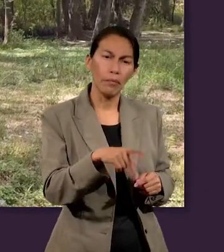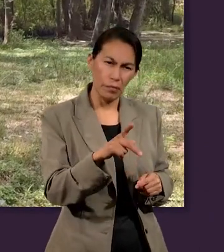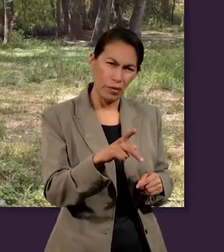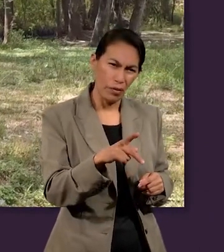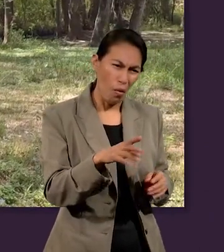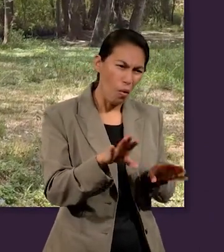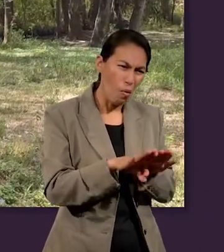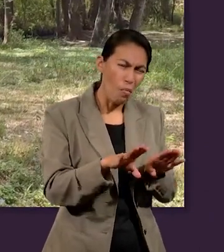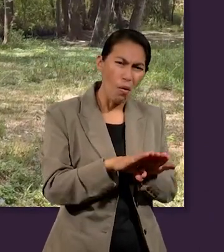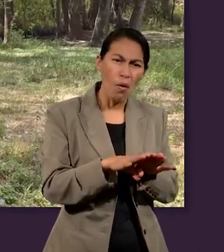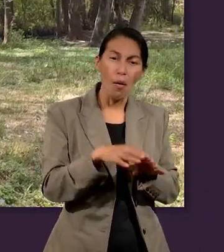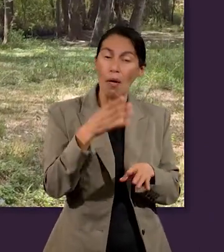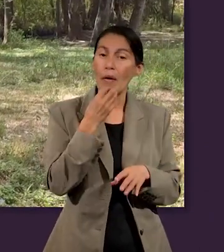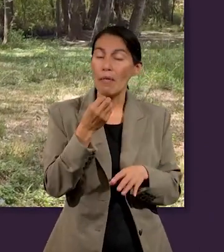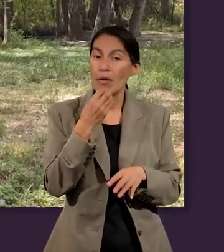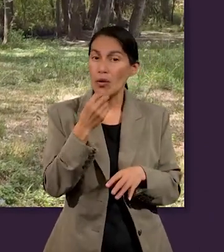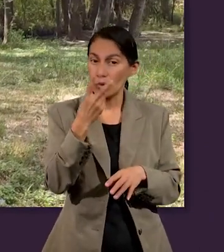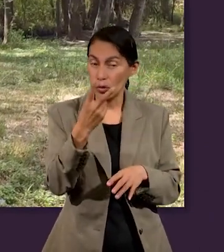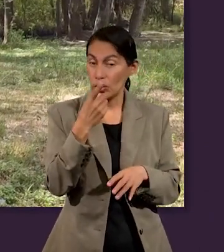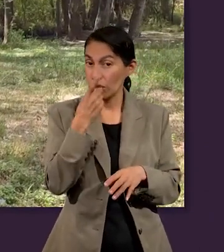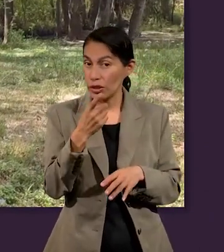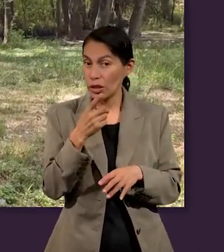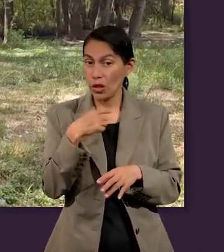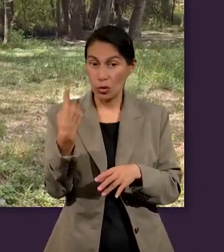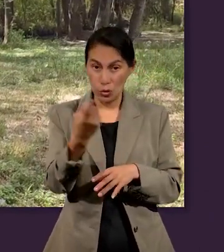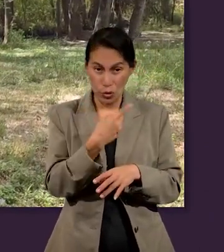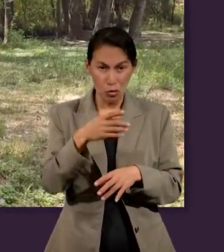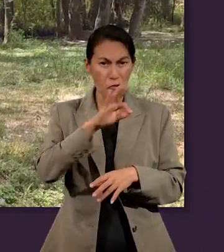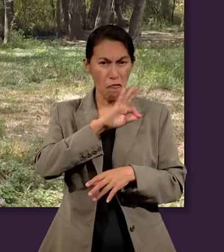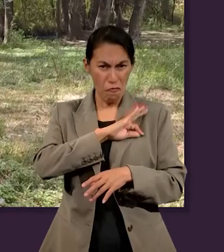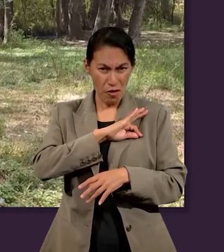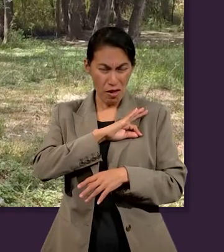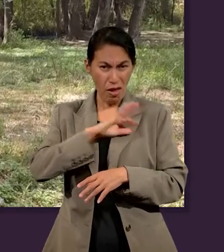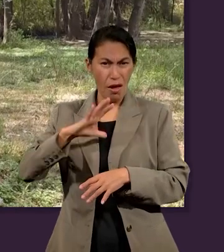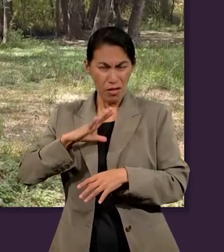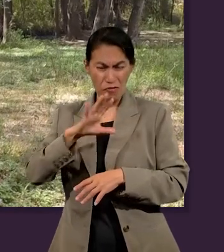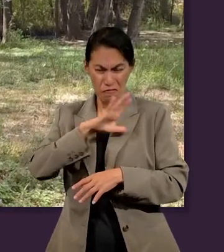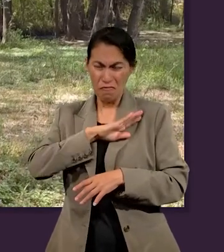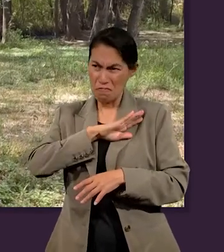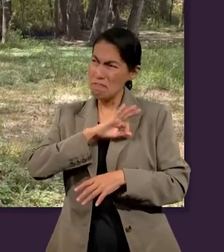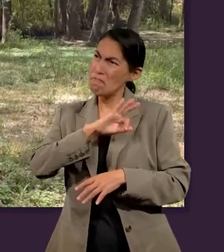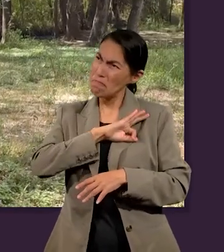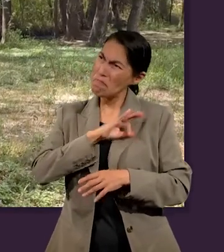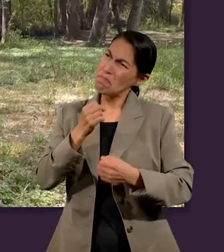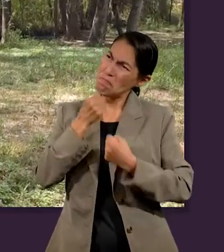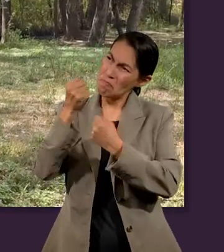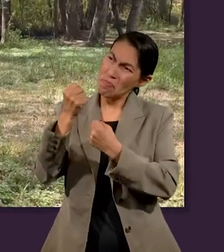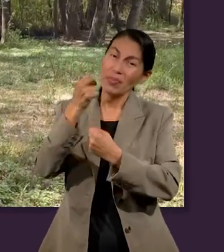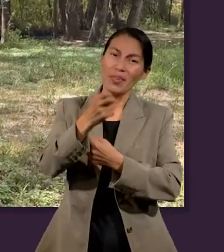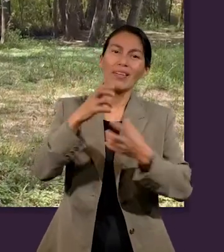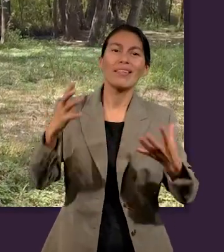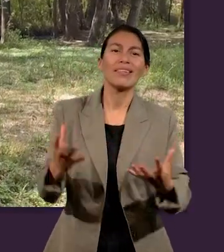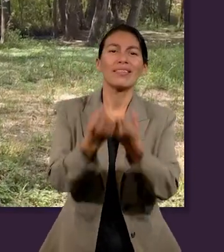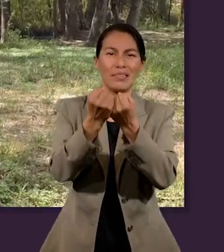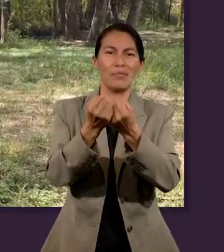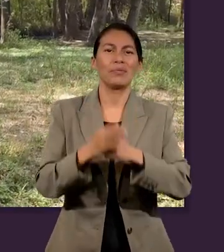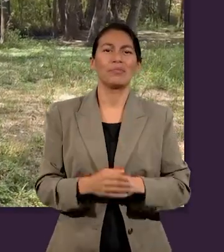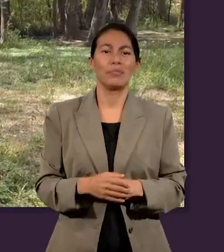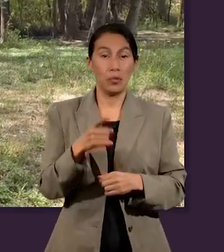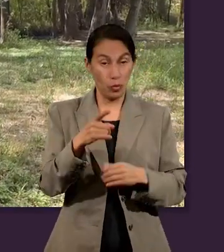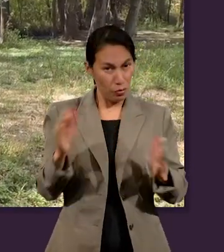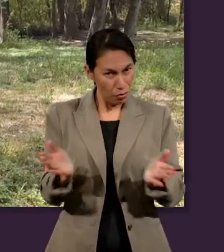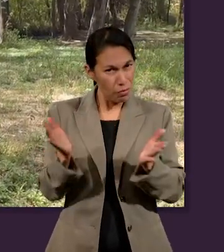está en contra de la resurrección, la reencarnación. Con la salvación por la fe. Hebreos 2,